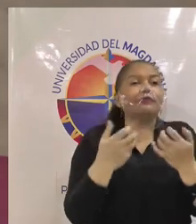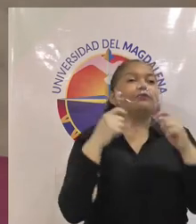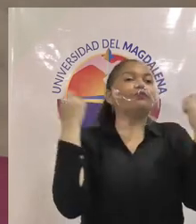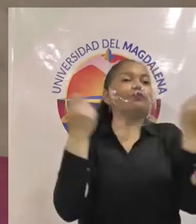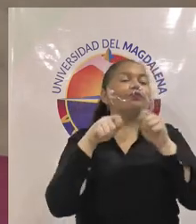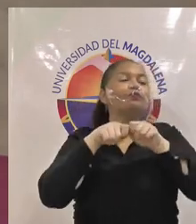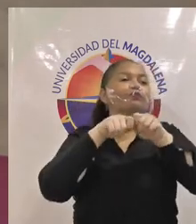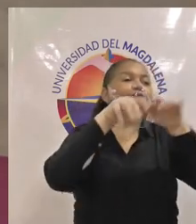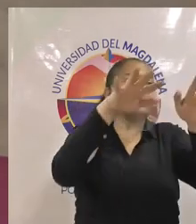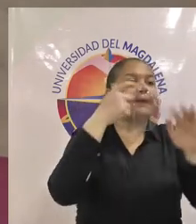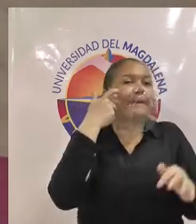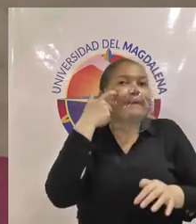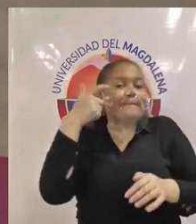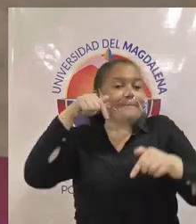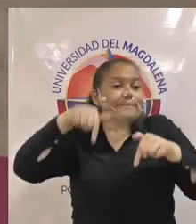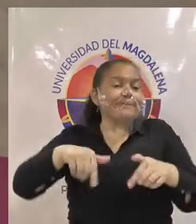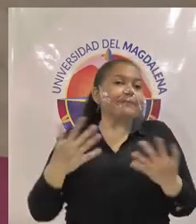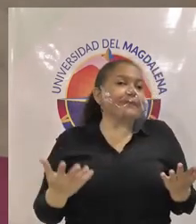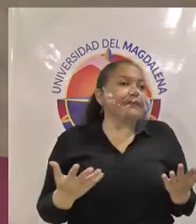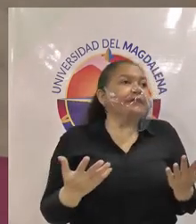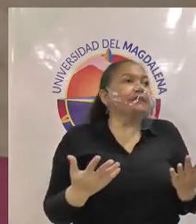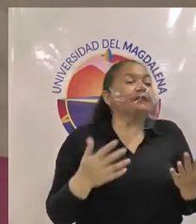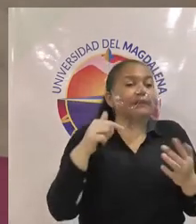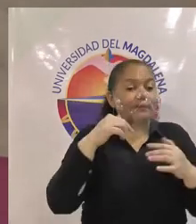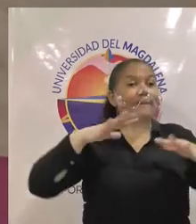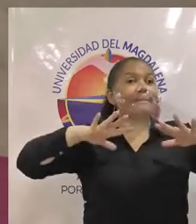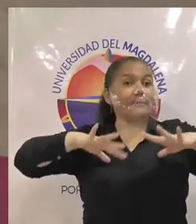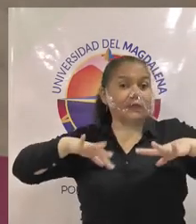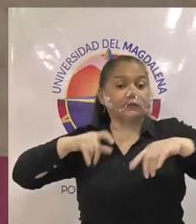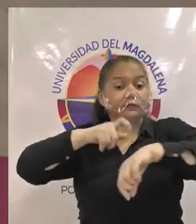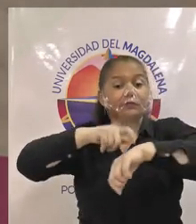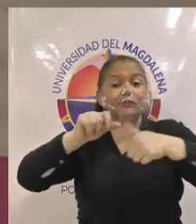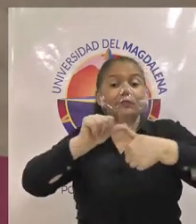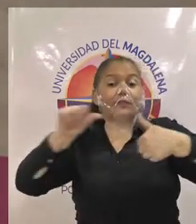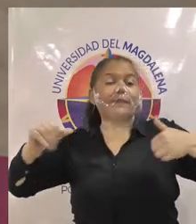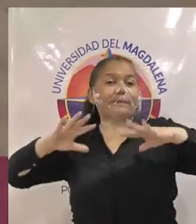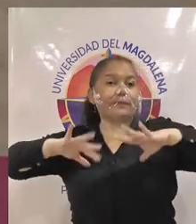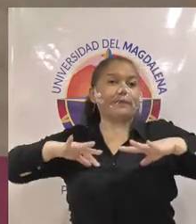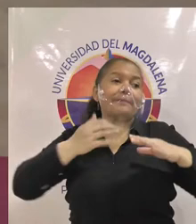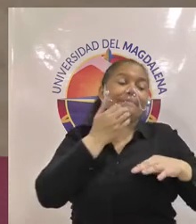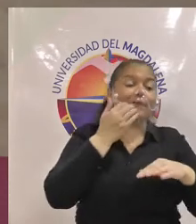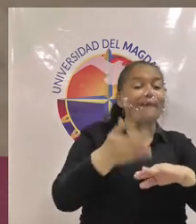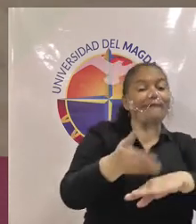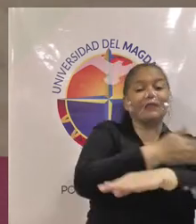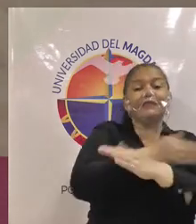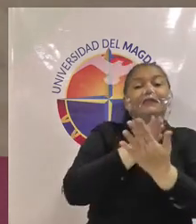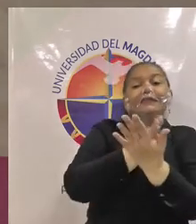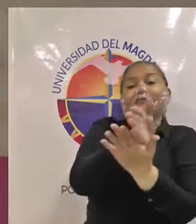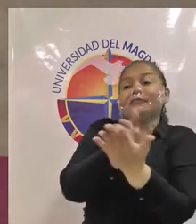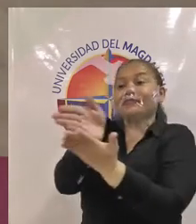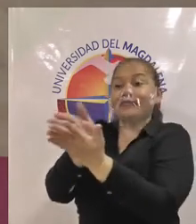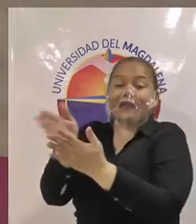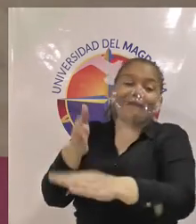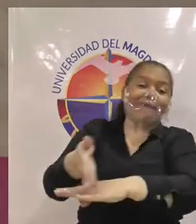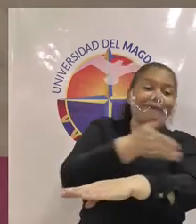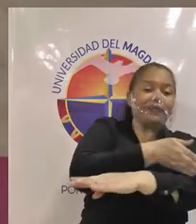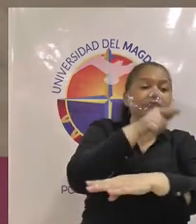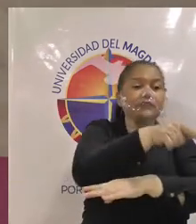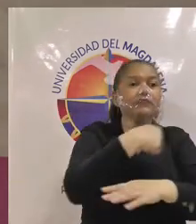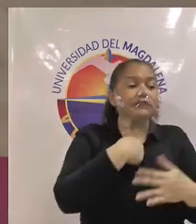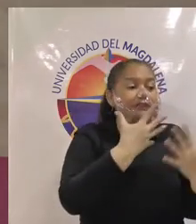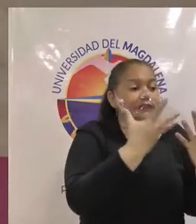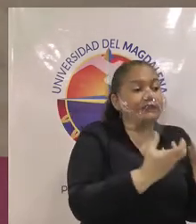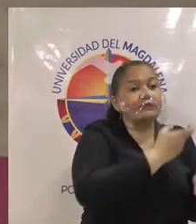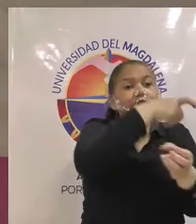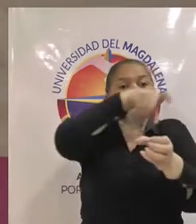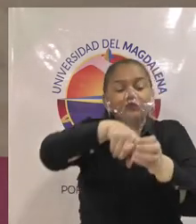unos vacacionales introductorios a materias que son de complejidad por cada carrera me explico antes de yo entrar a esta universidad